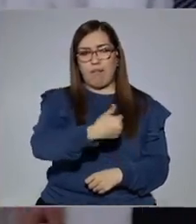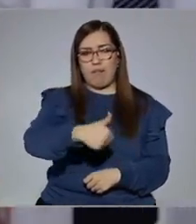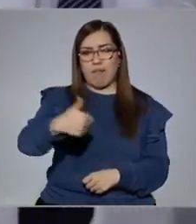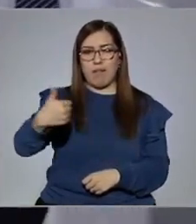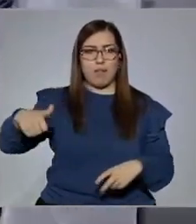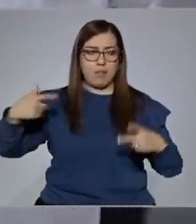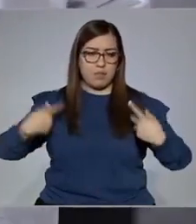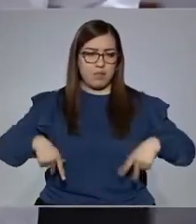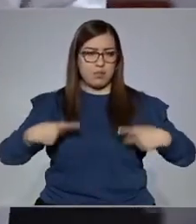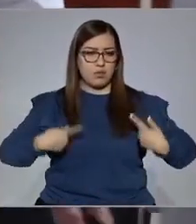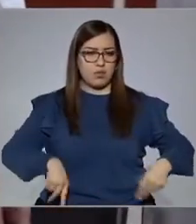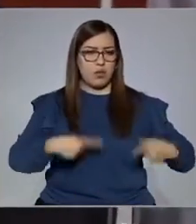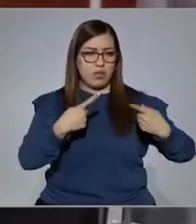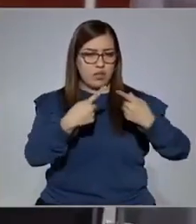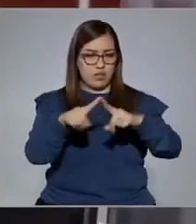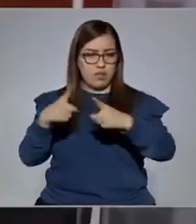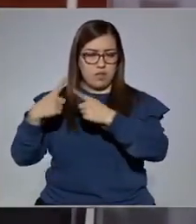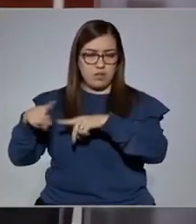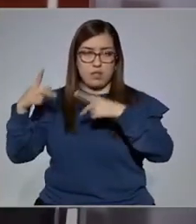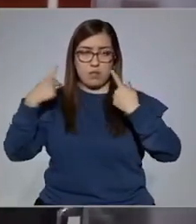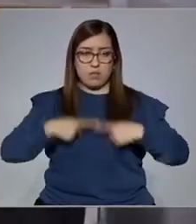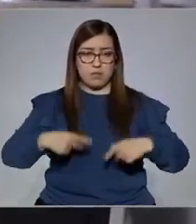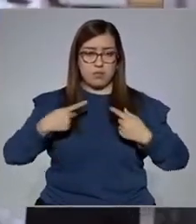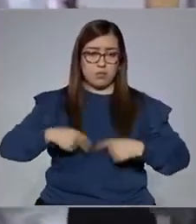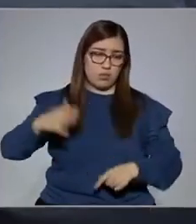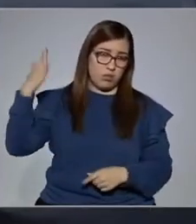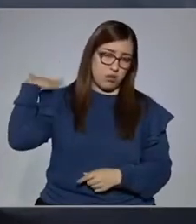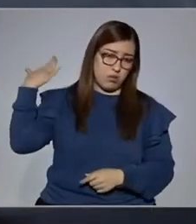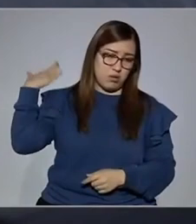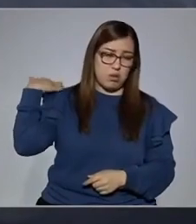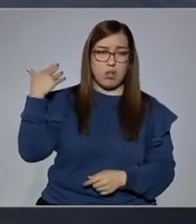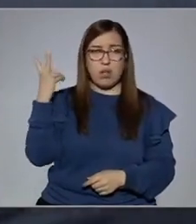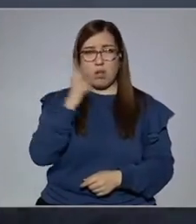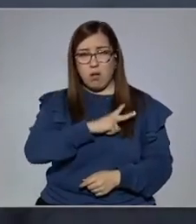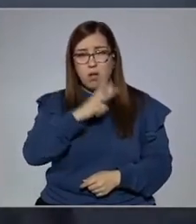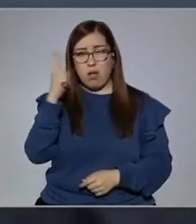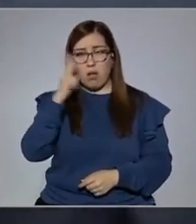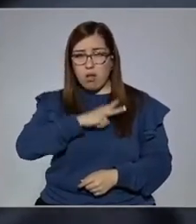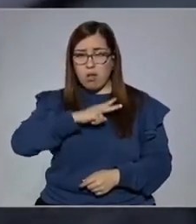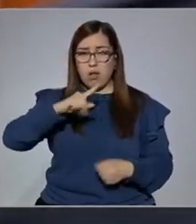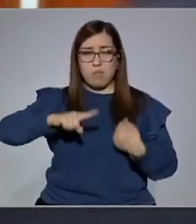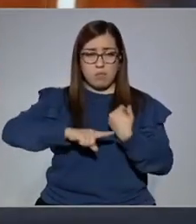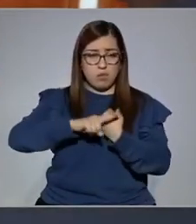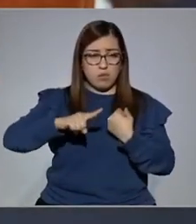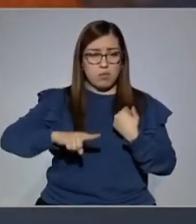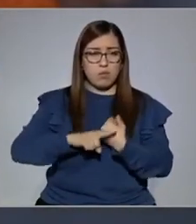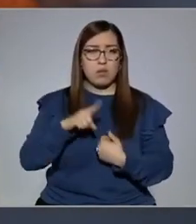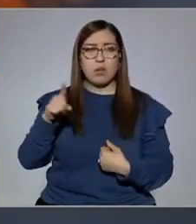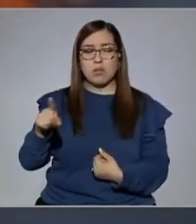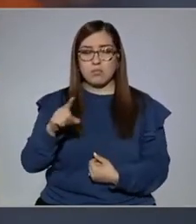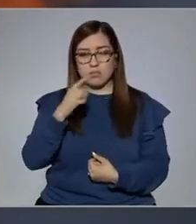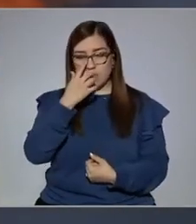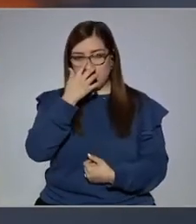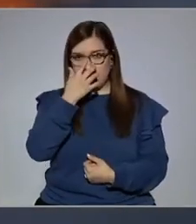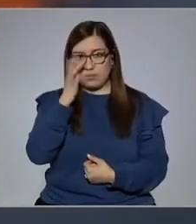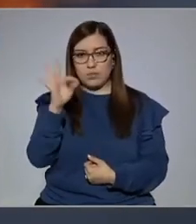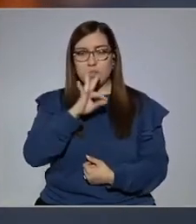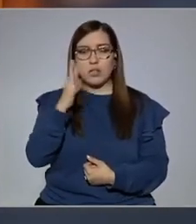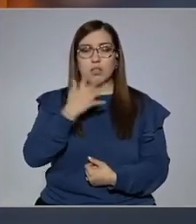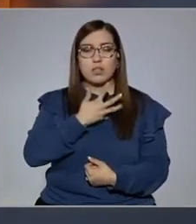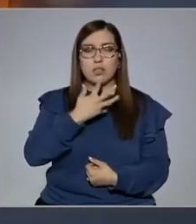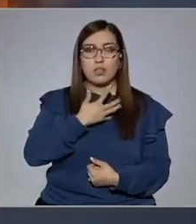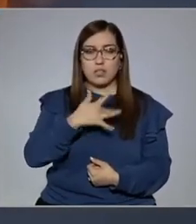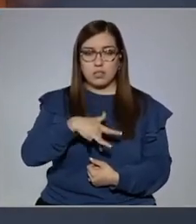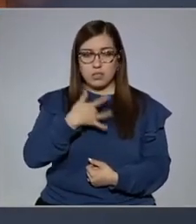con fibrosis puede expresar su dificultad de cierta manera, con ciertos síntomas acompañantes que van a ser individuales.